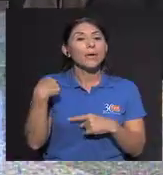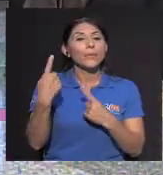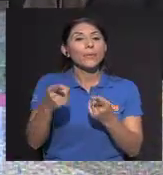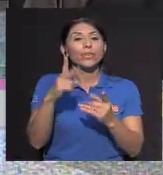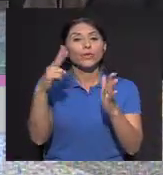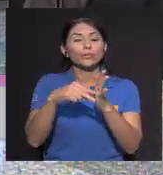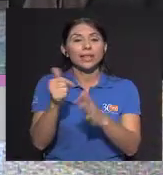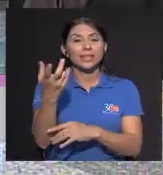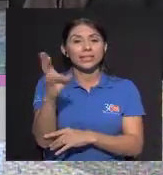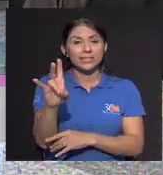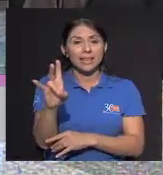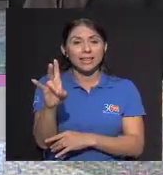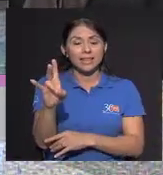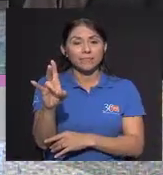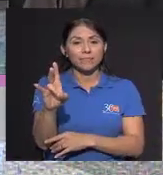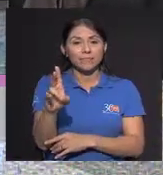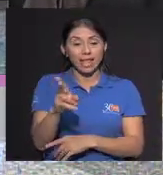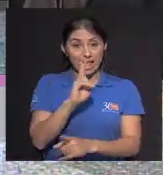Este mismo